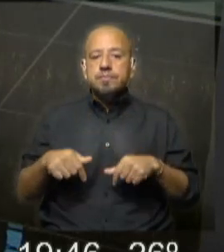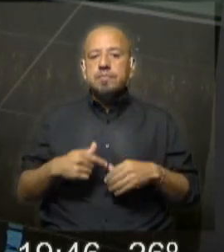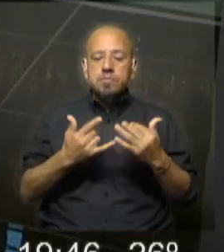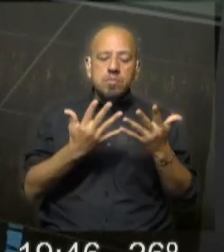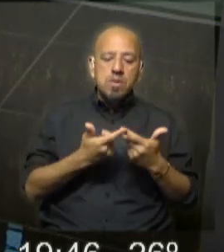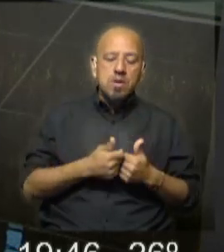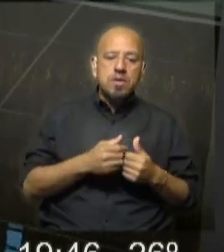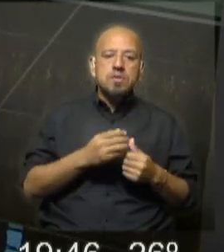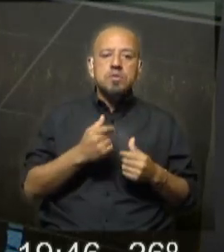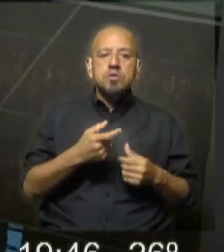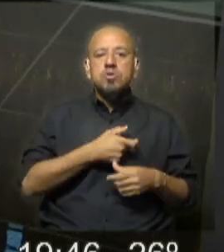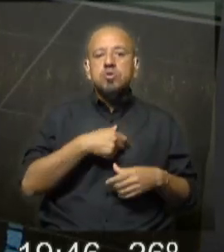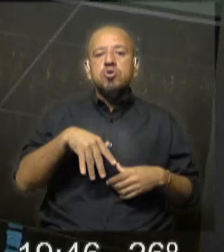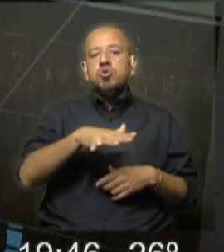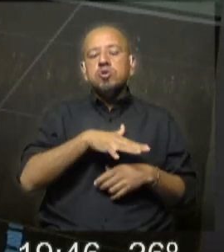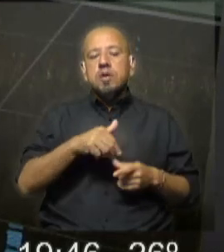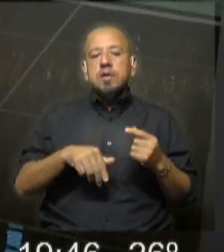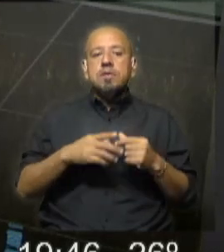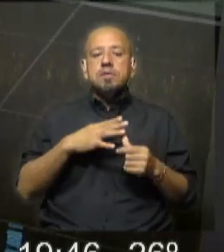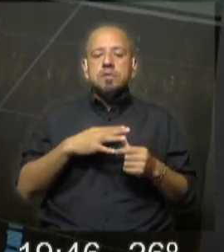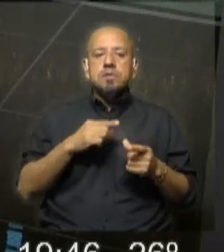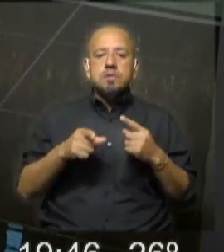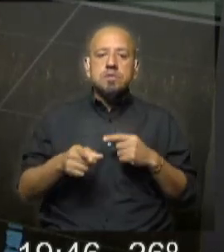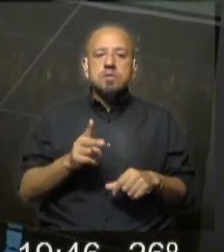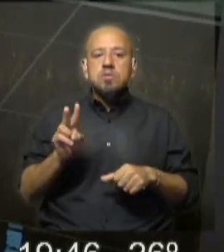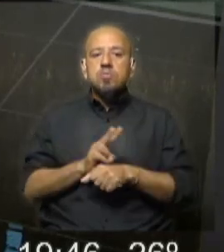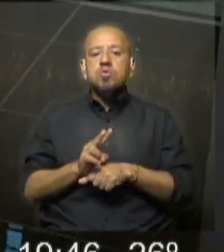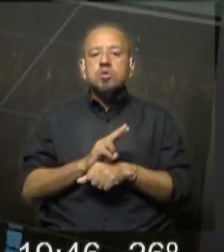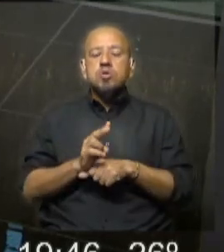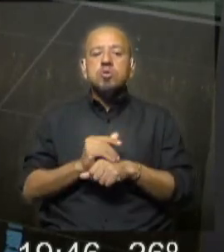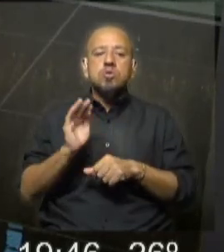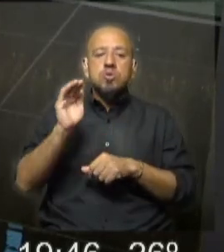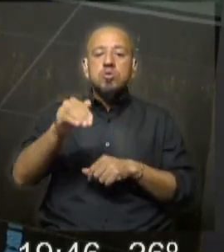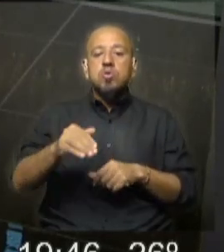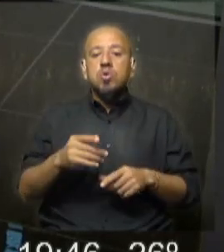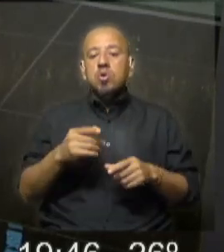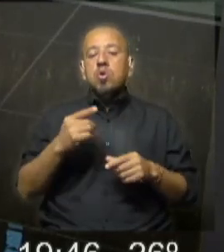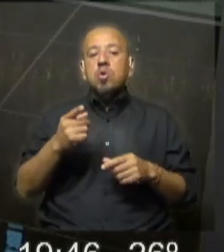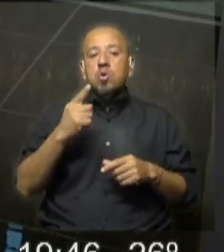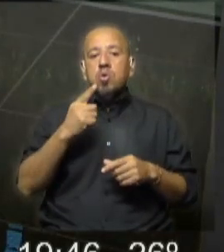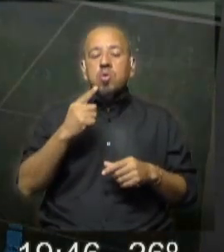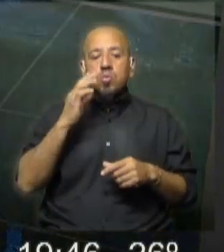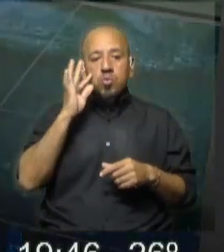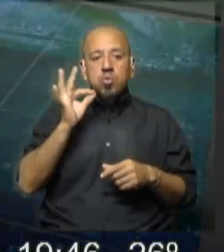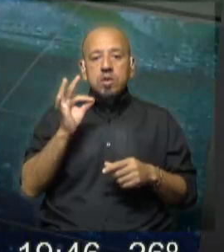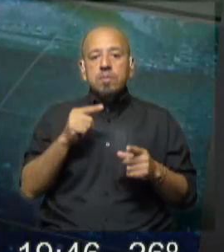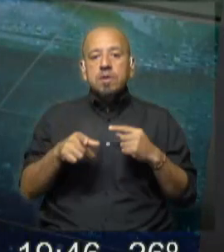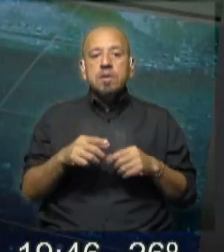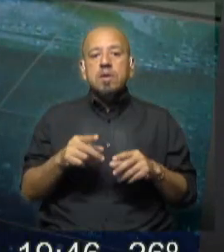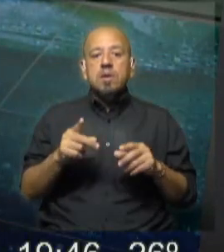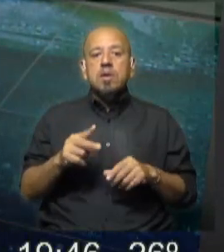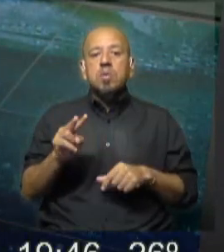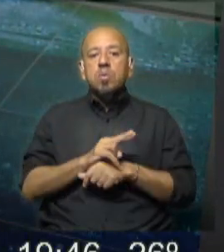organizaciones sociales, también aportes de la academia, han visto en la protección de olas una oportunidad para proteger la playa, para proteger la